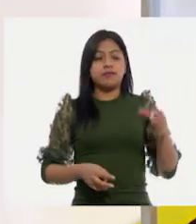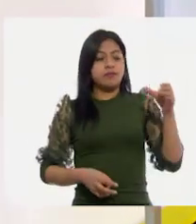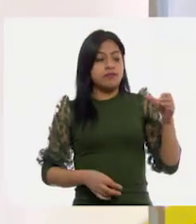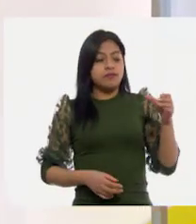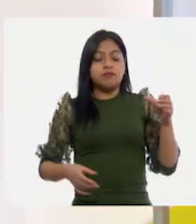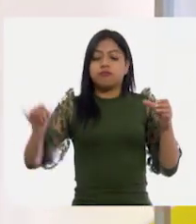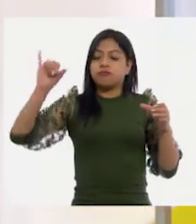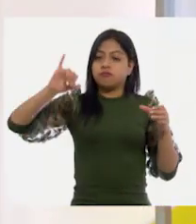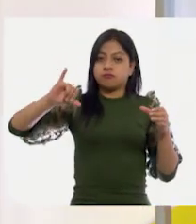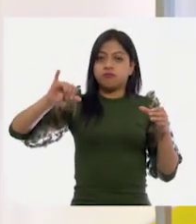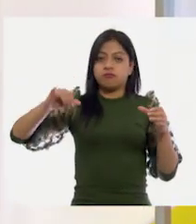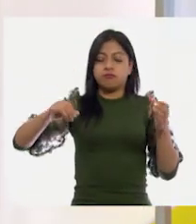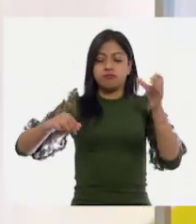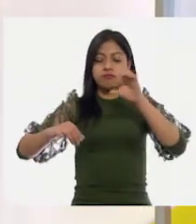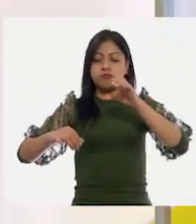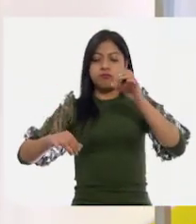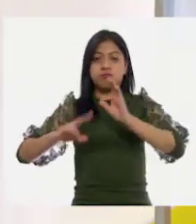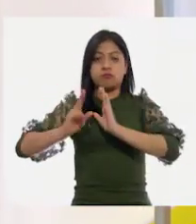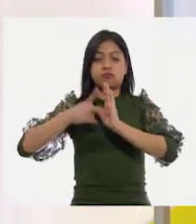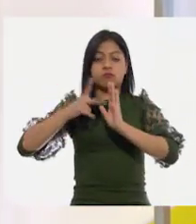cuatro veces este vaso.